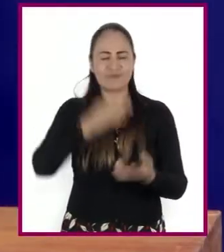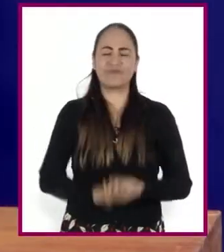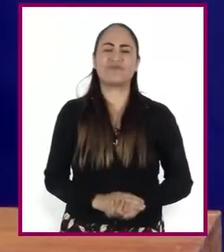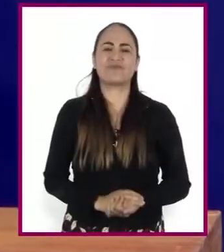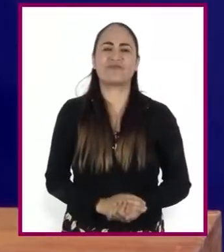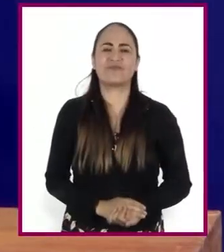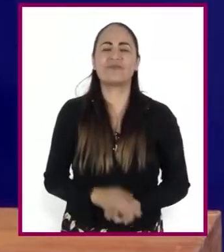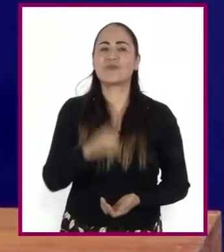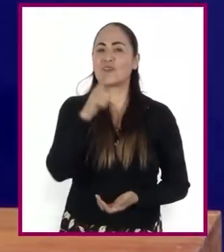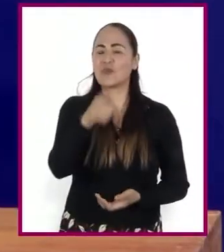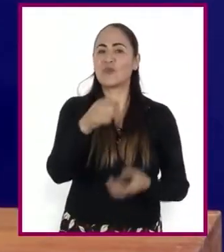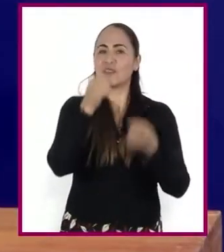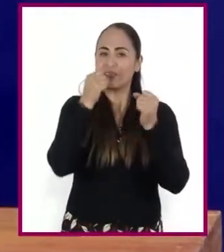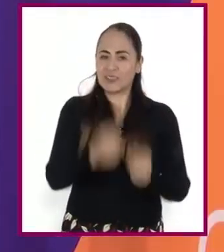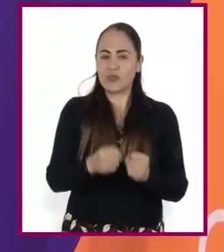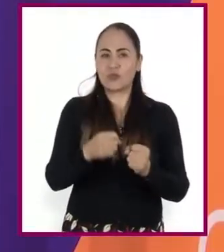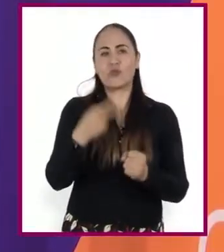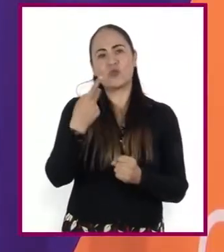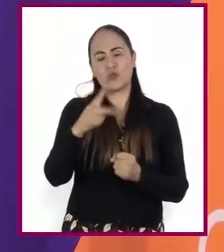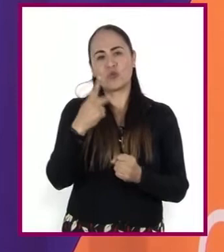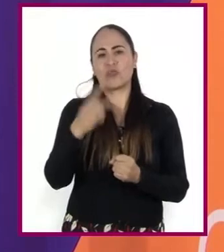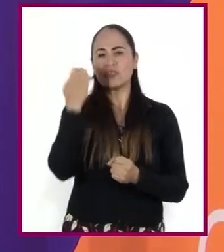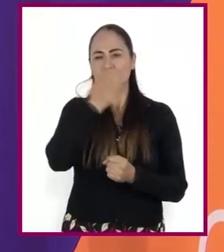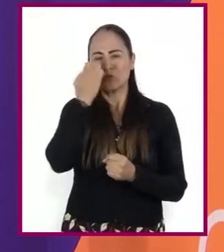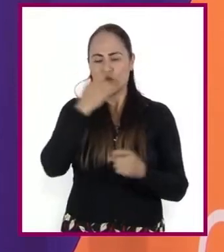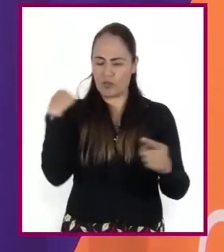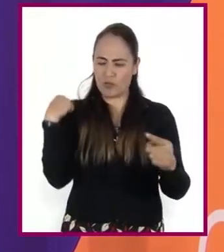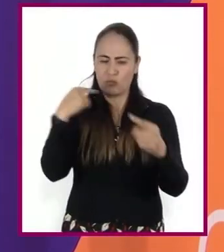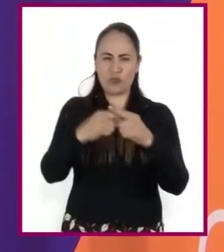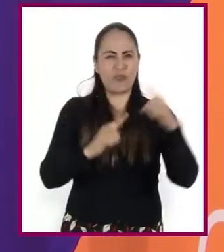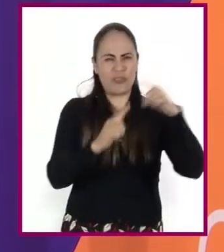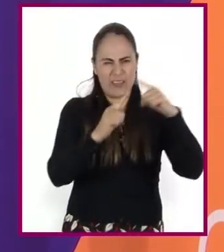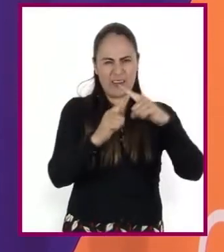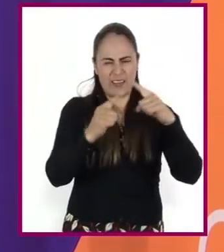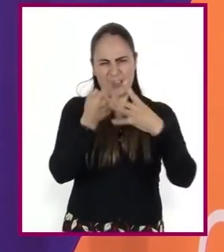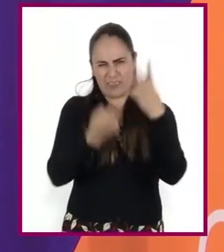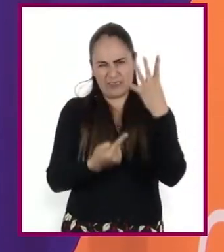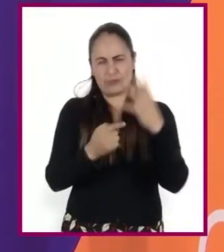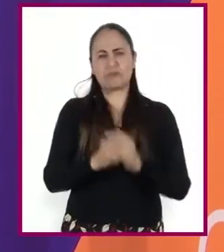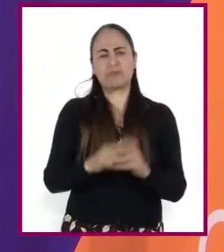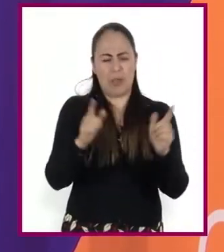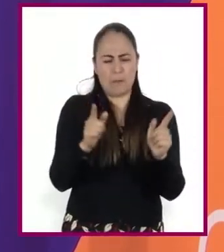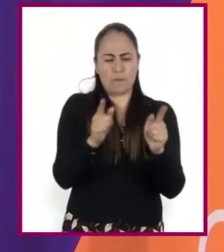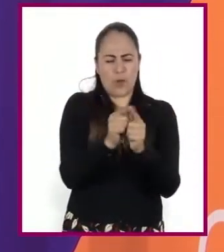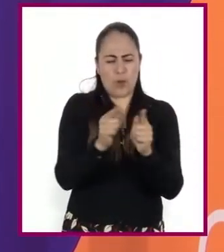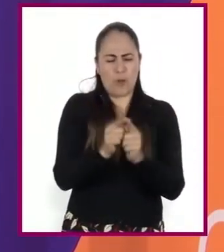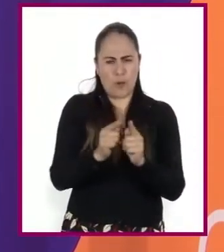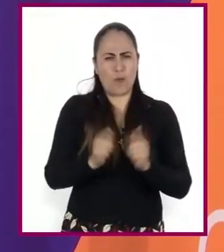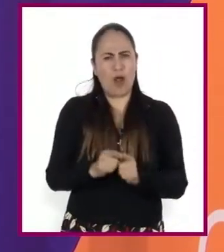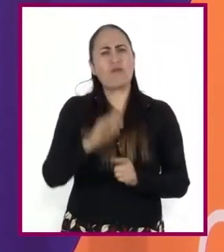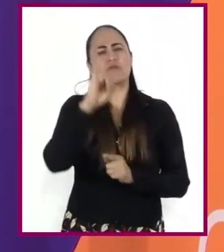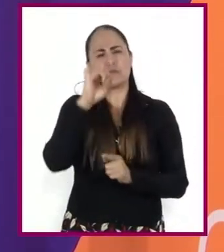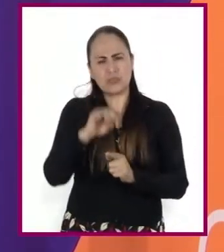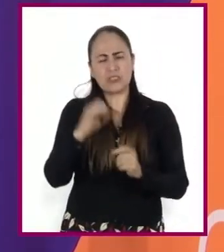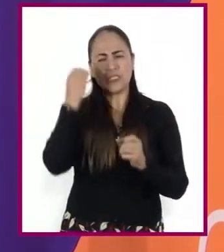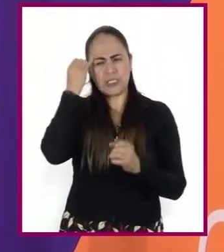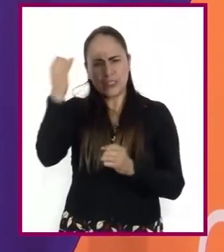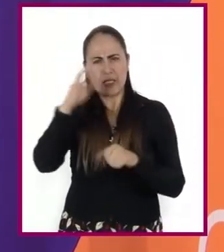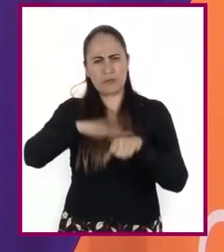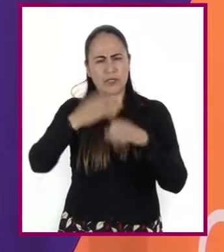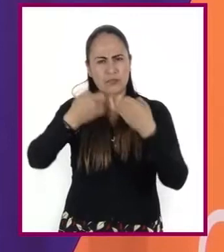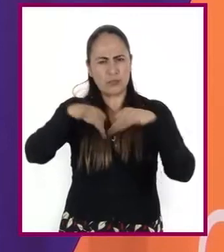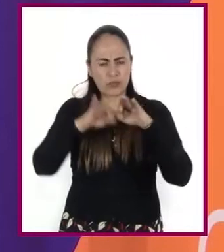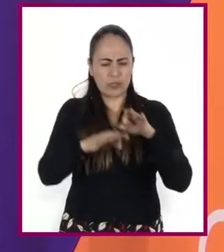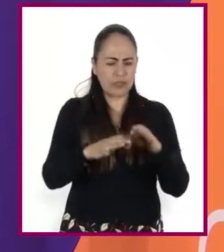Seguramente, a lo largo de su vida escolar, se han enfrentado a la tarea de resumir, sintetizar y extraer ideas importantes